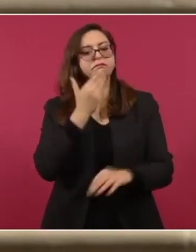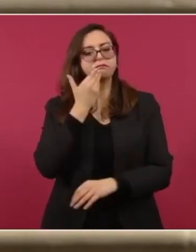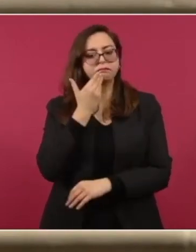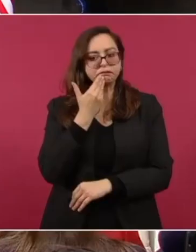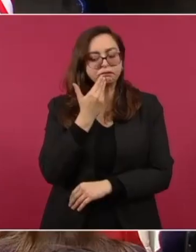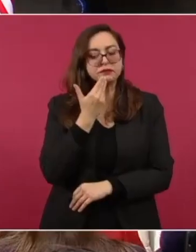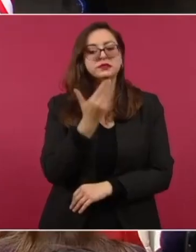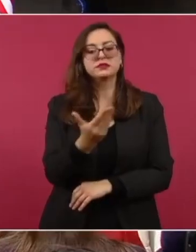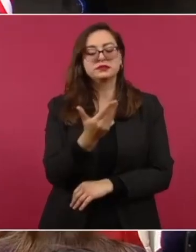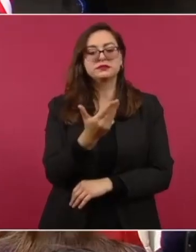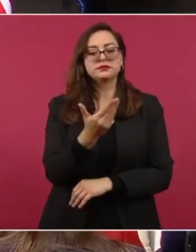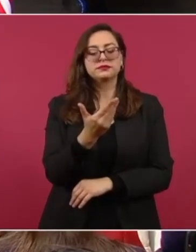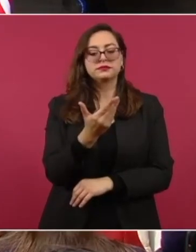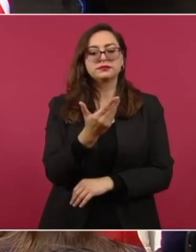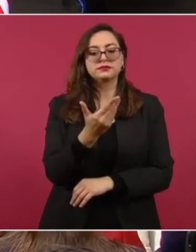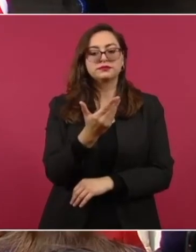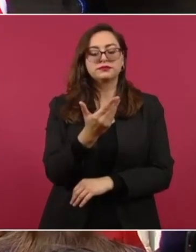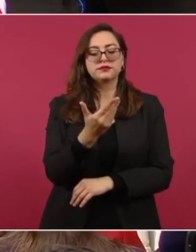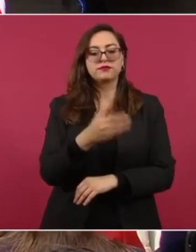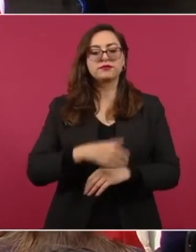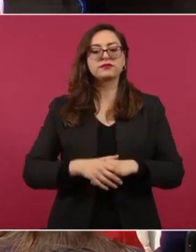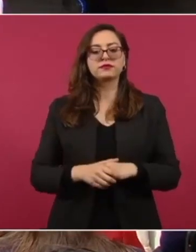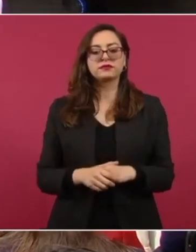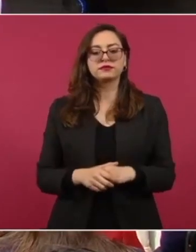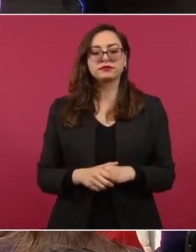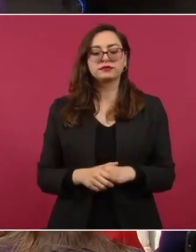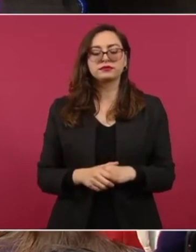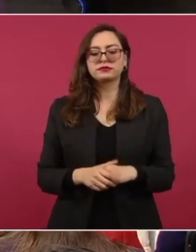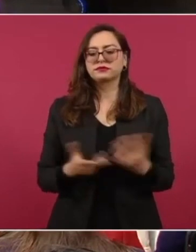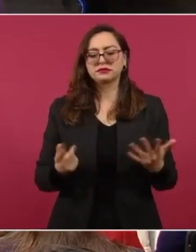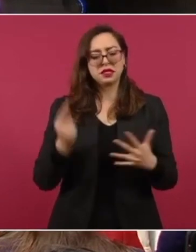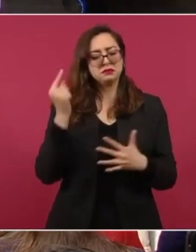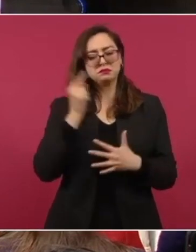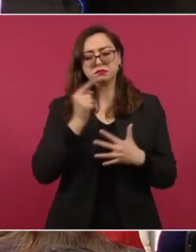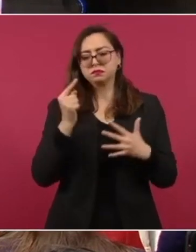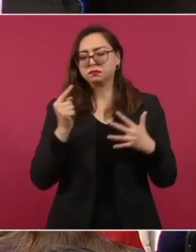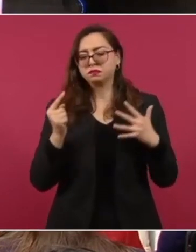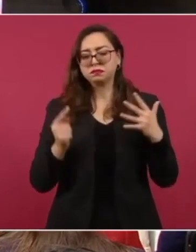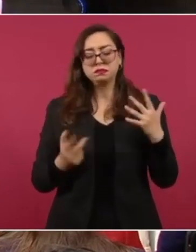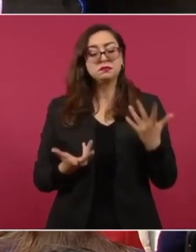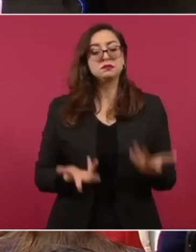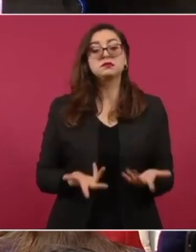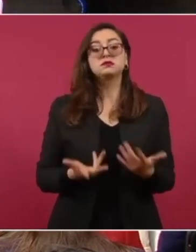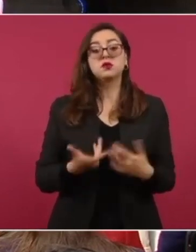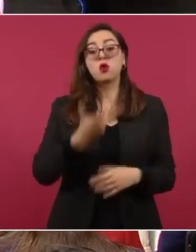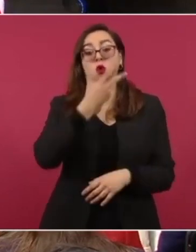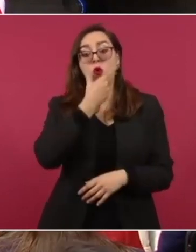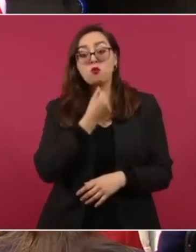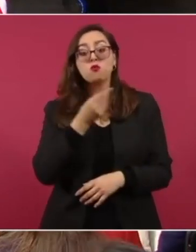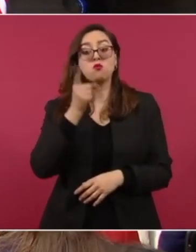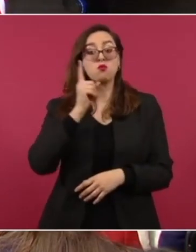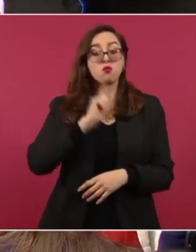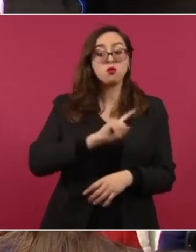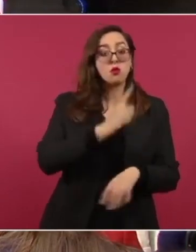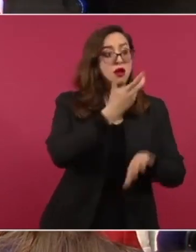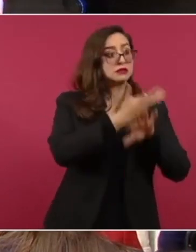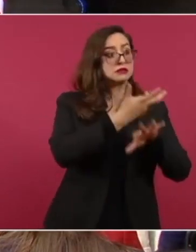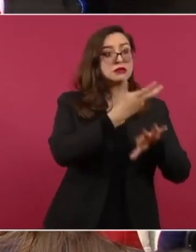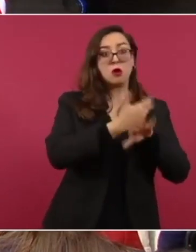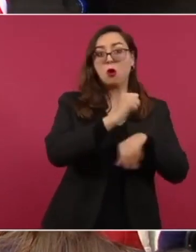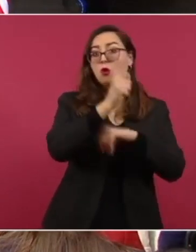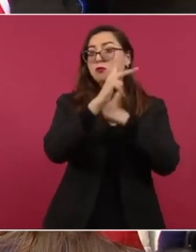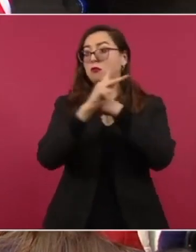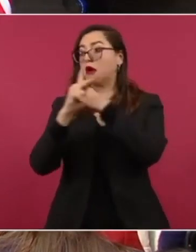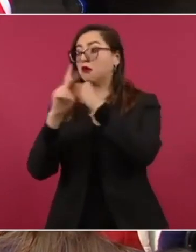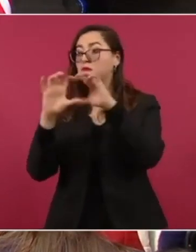como muchos otros mujeres, hombres en Estados Unidos y en el mundo